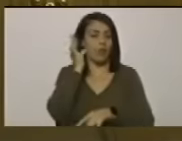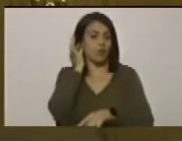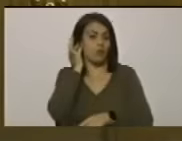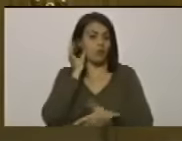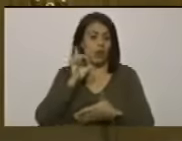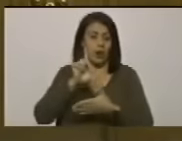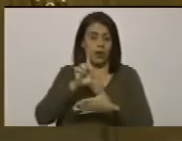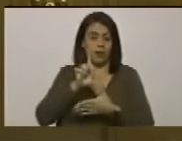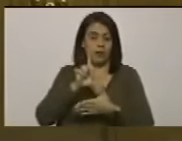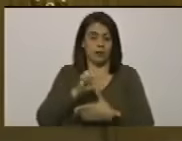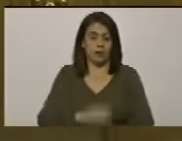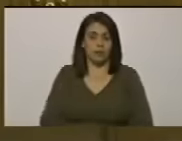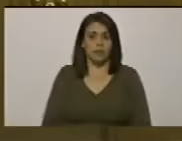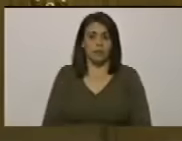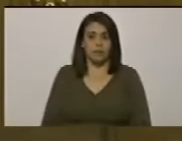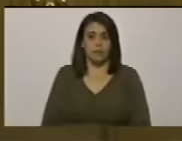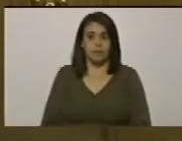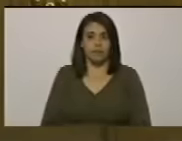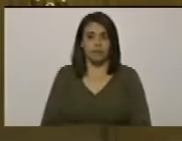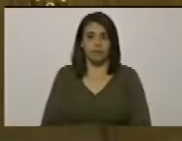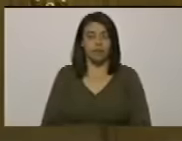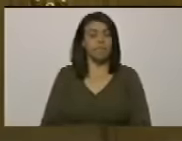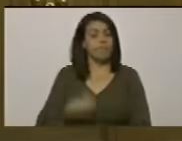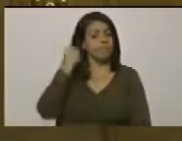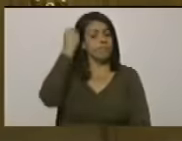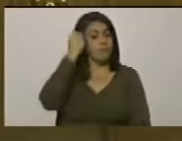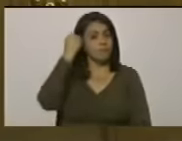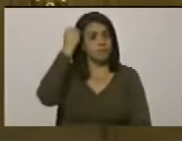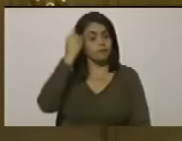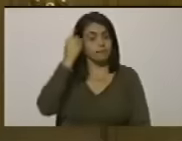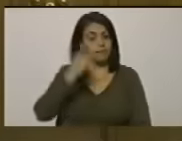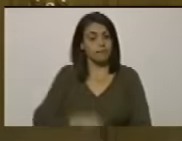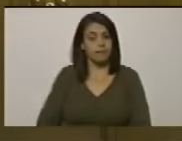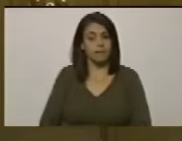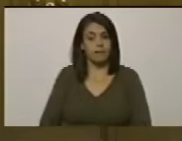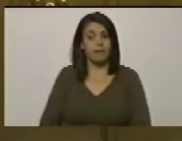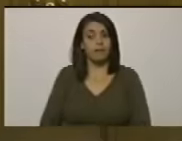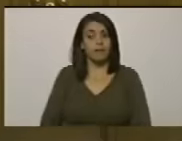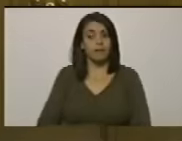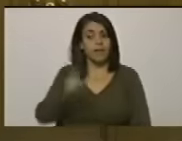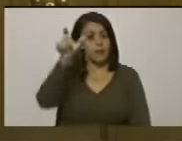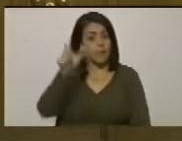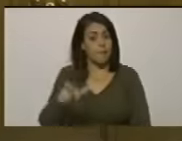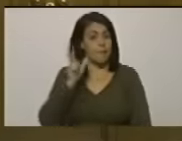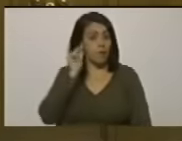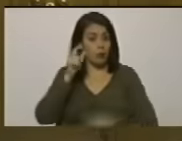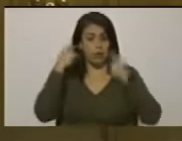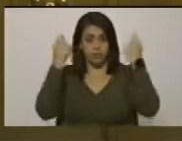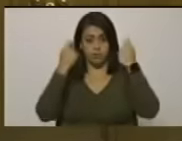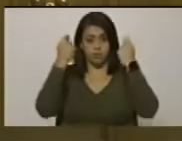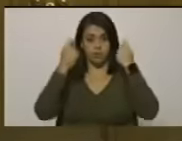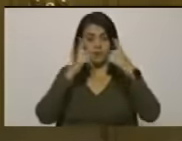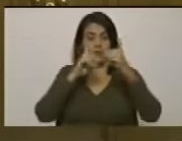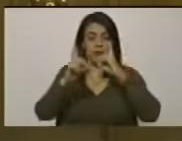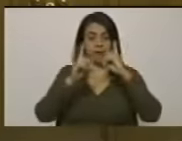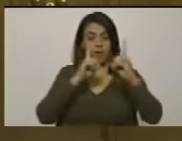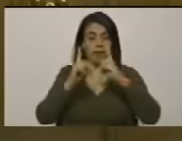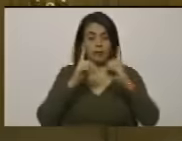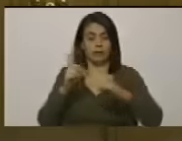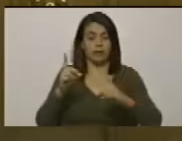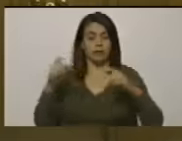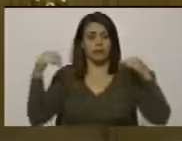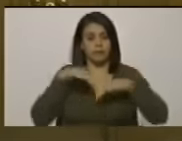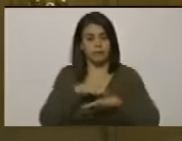latinoamericana considerando que fue una promotora del diálogo y la